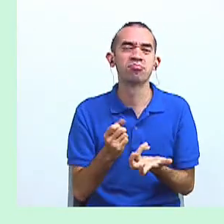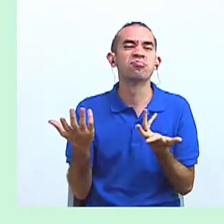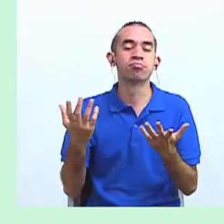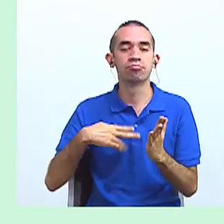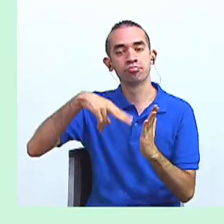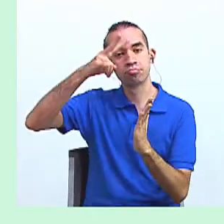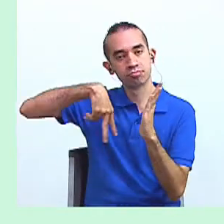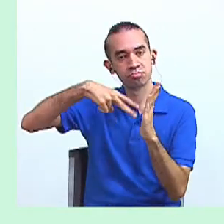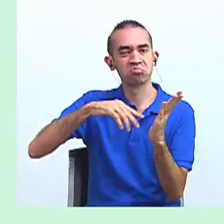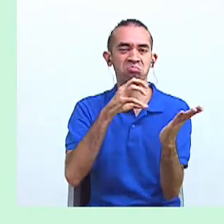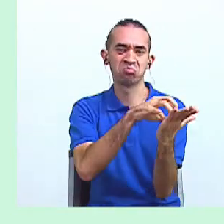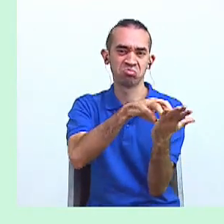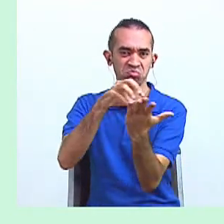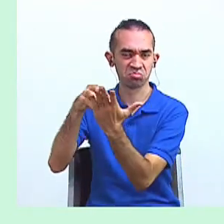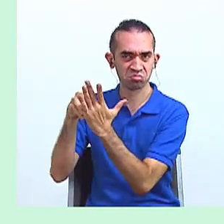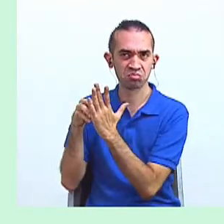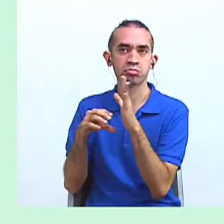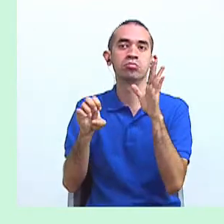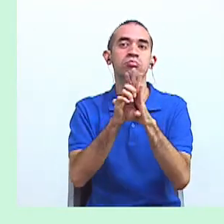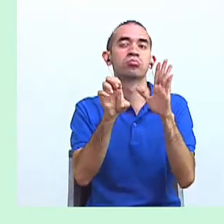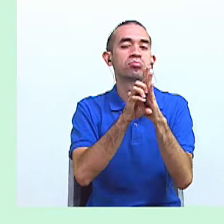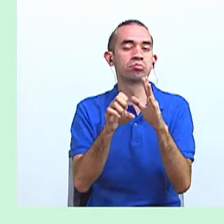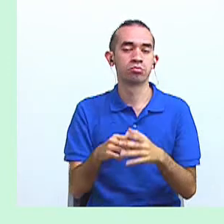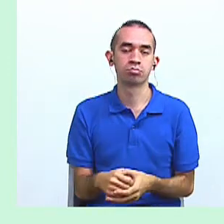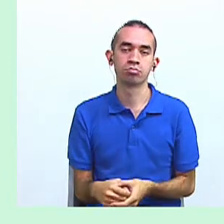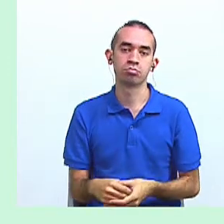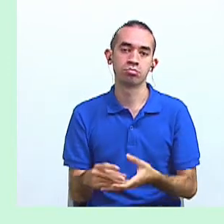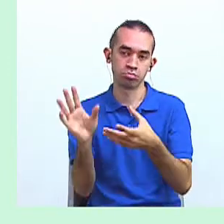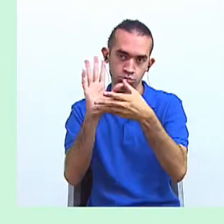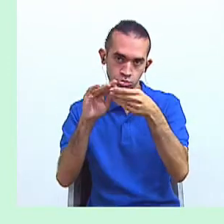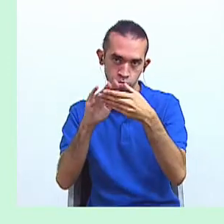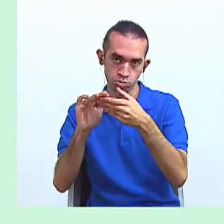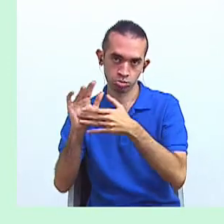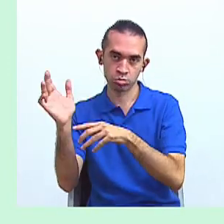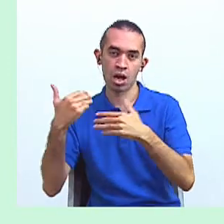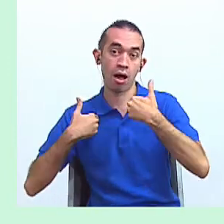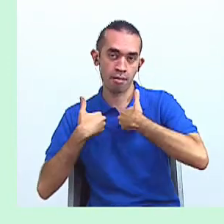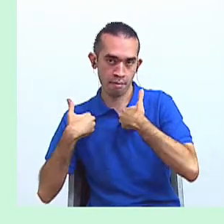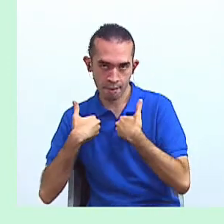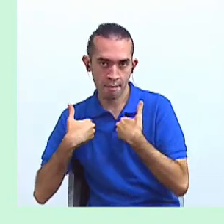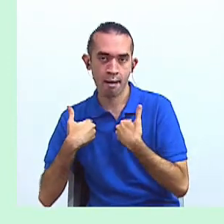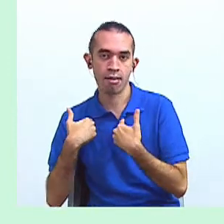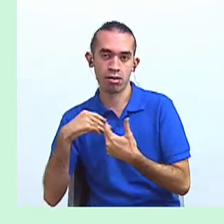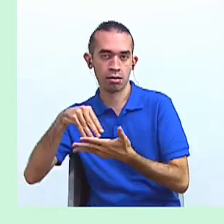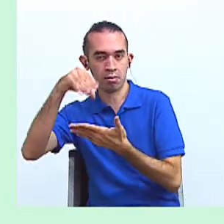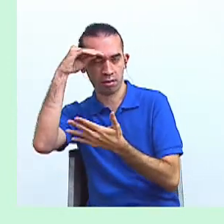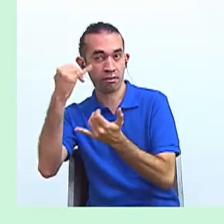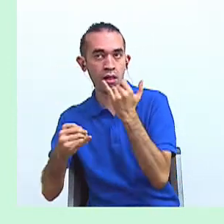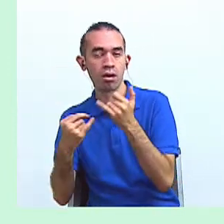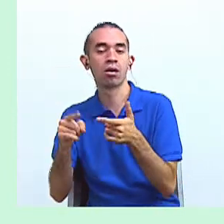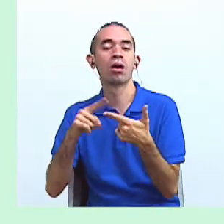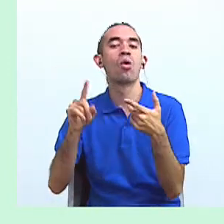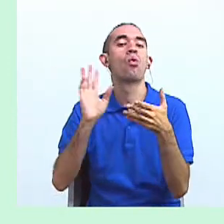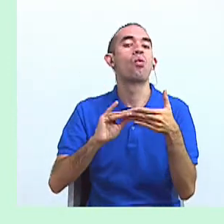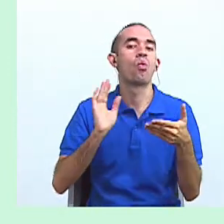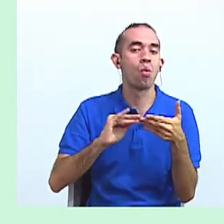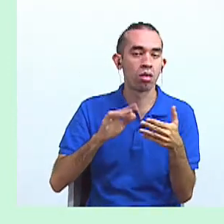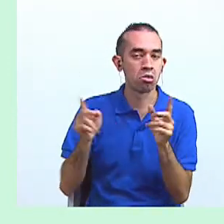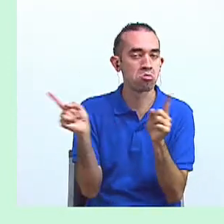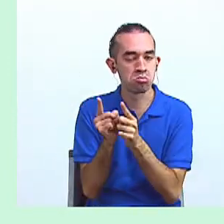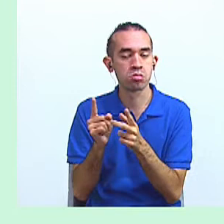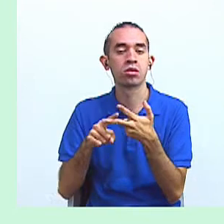lectura de textos. Por ejemplo, en fábulas, en cuentos, en novelas